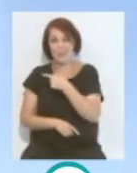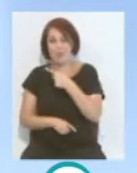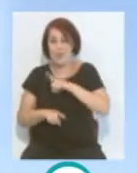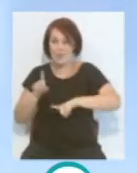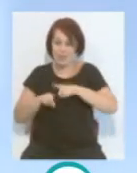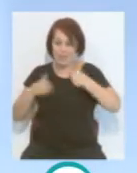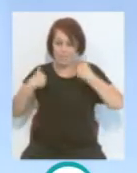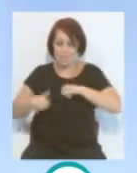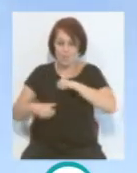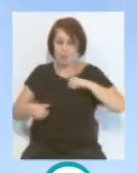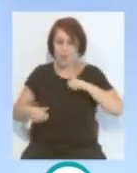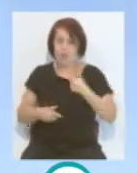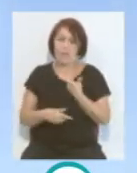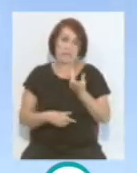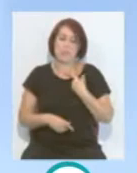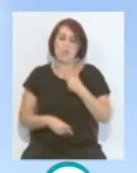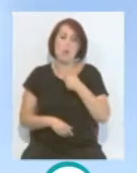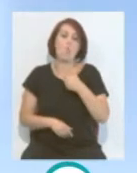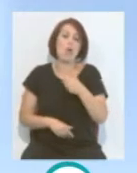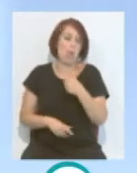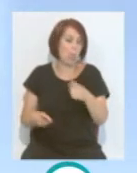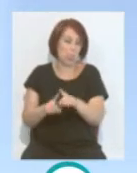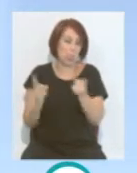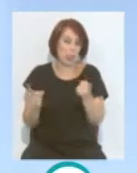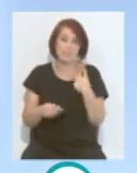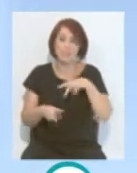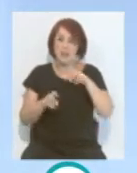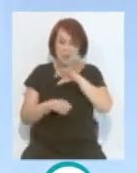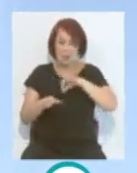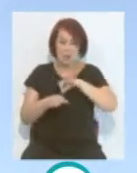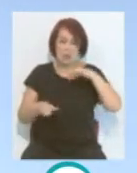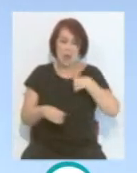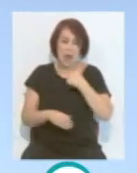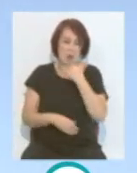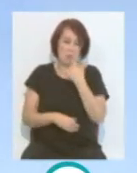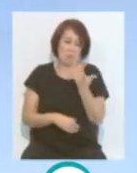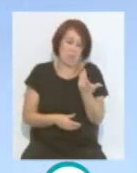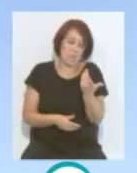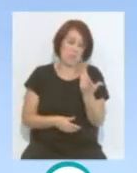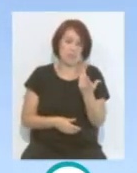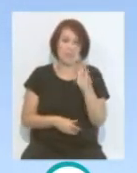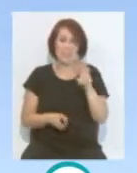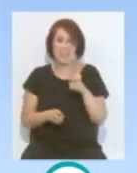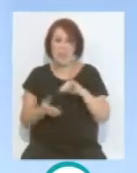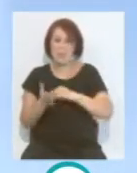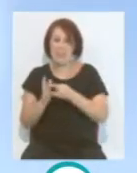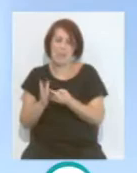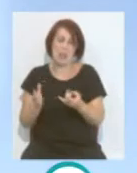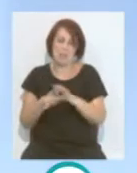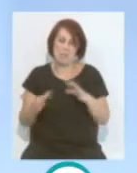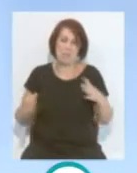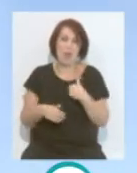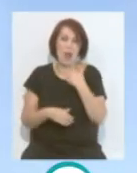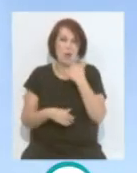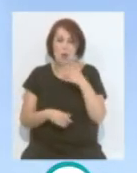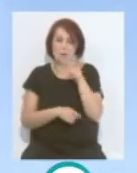tú, nunca de cuándo sea el partido. Por lo tanto, yo el tema del sorteo es algo que veo como algo secundario en cuanto a planificación de plantilla. No es algo que quizás le dejo